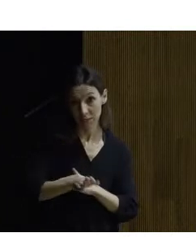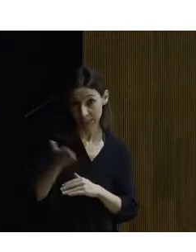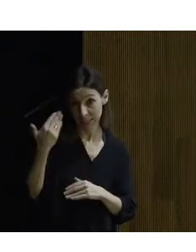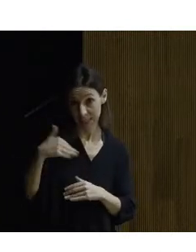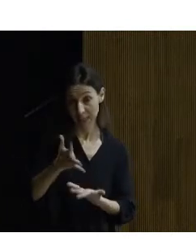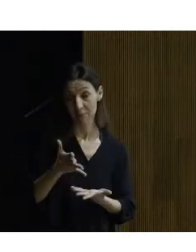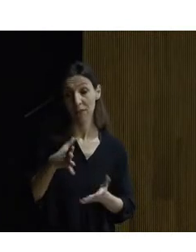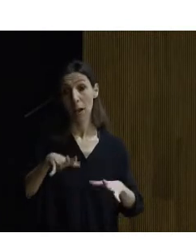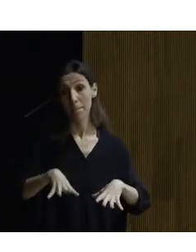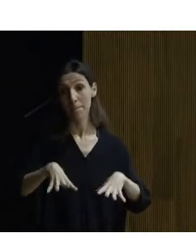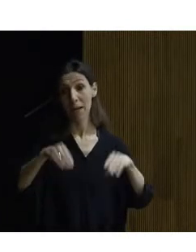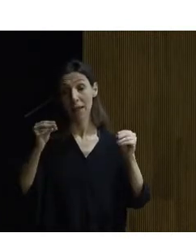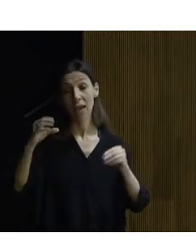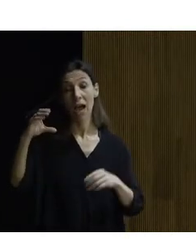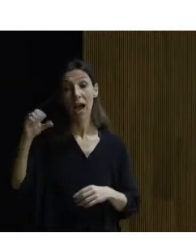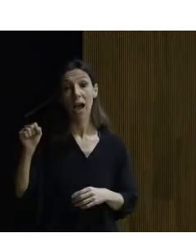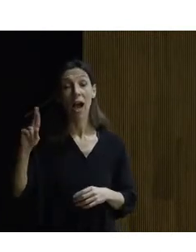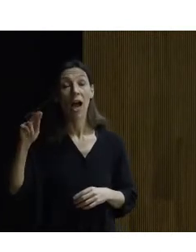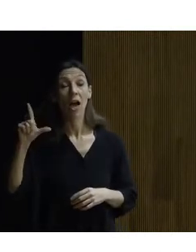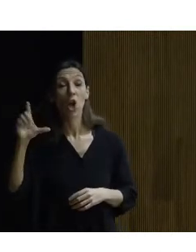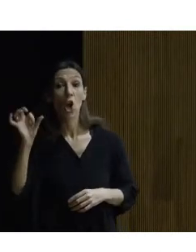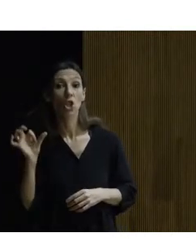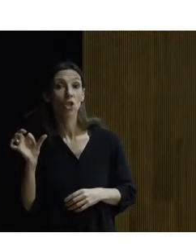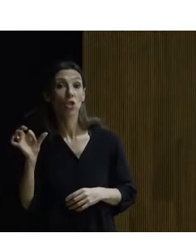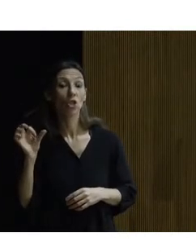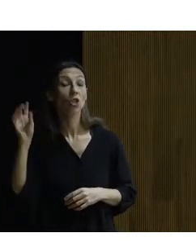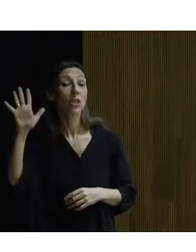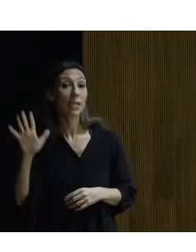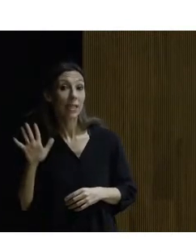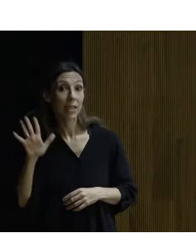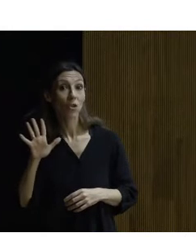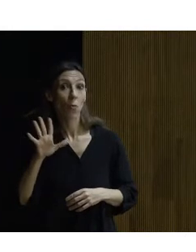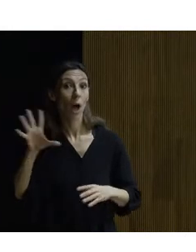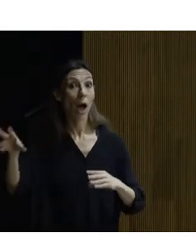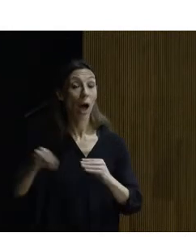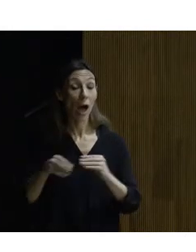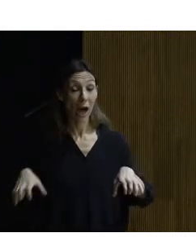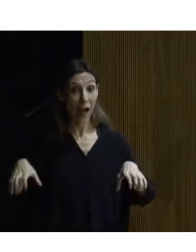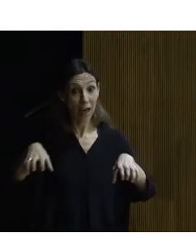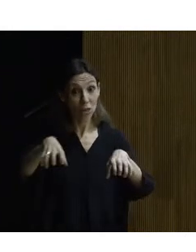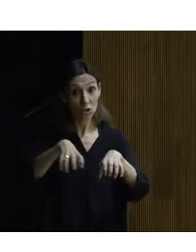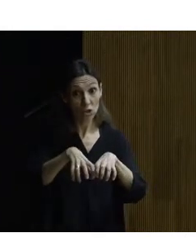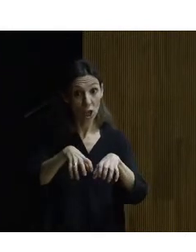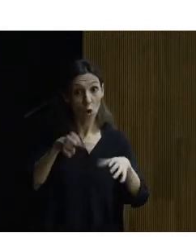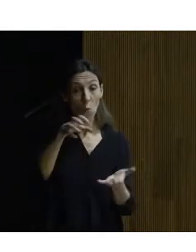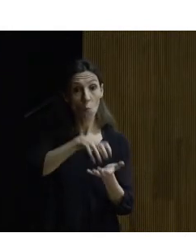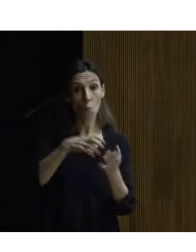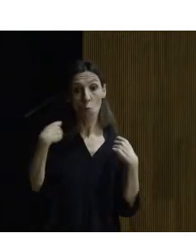palacete de Carlos V adosado al monasterio de San Jerónimo de Yuste